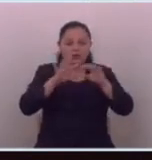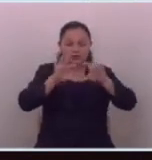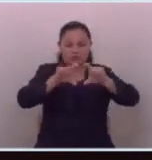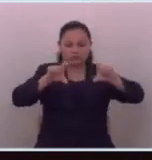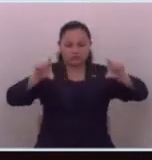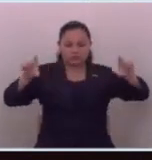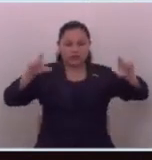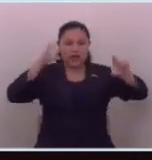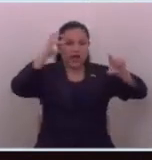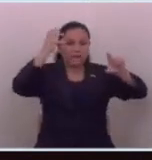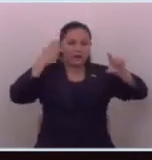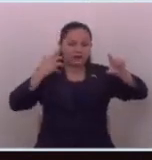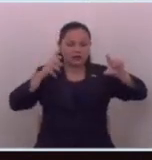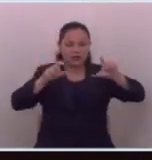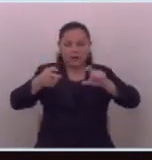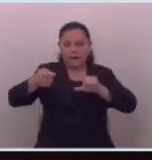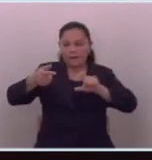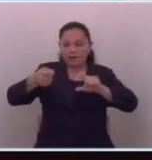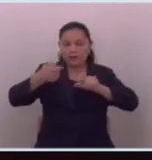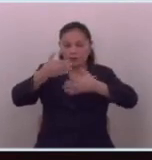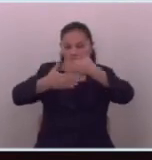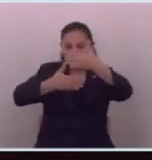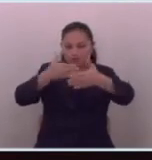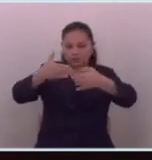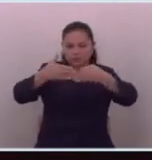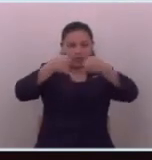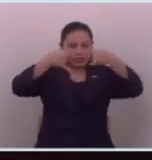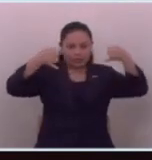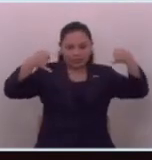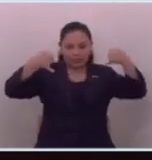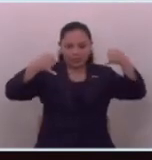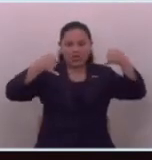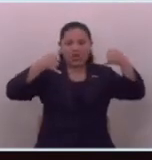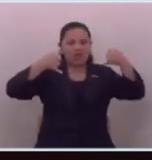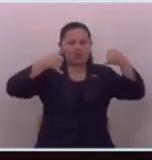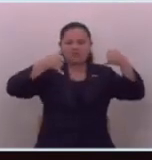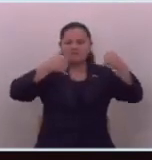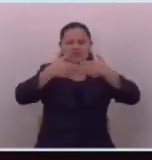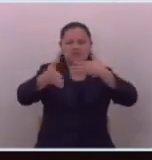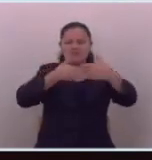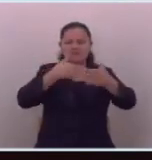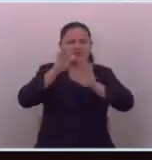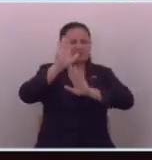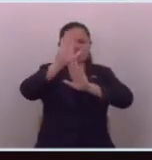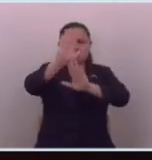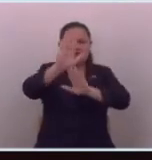donde la policía está haciendo un procedimiento policial a traspasar esa banda